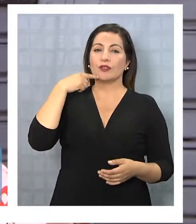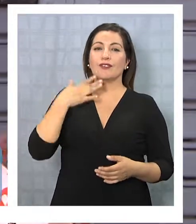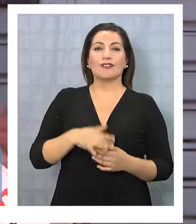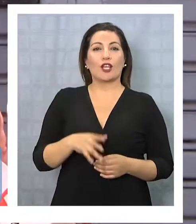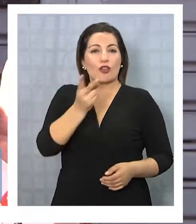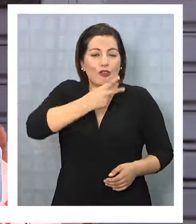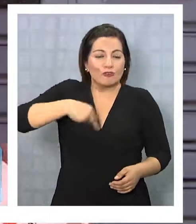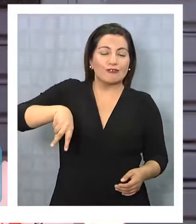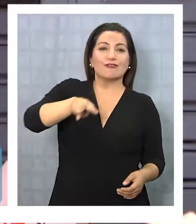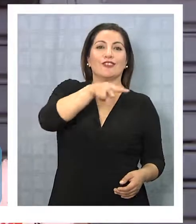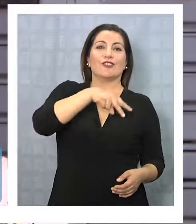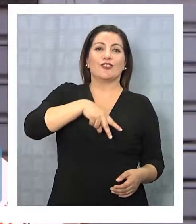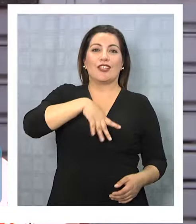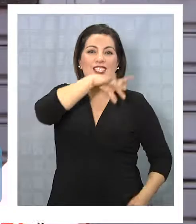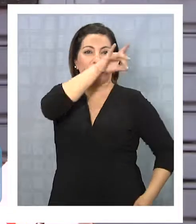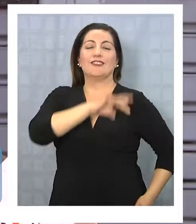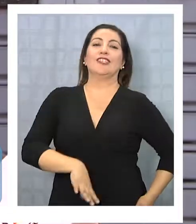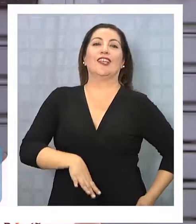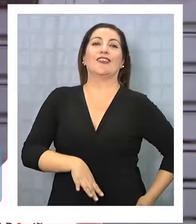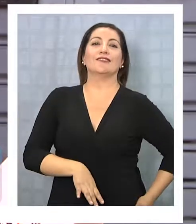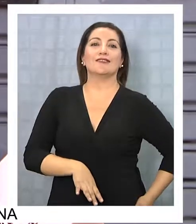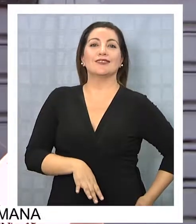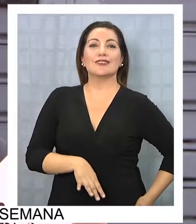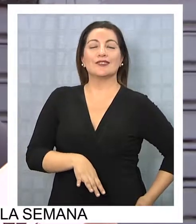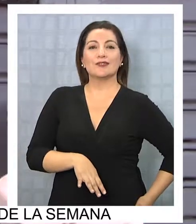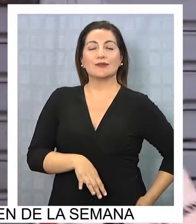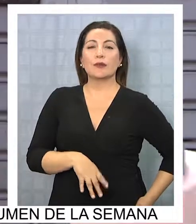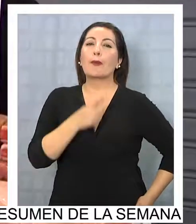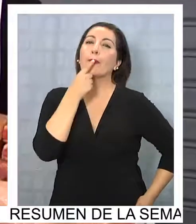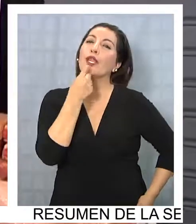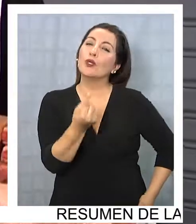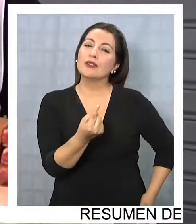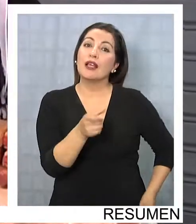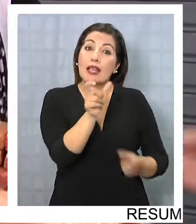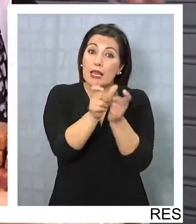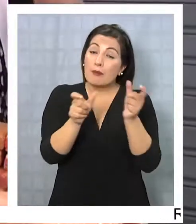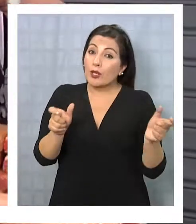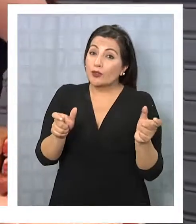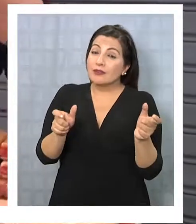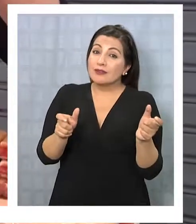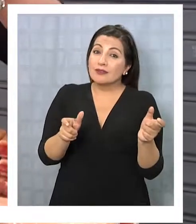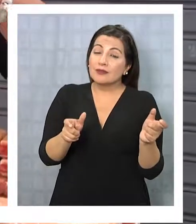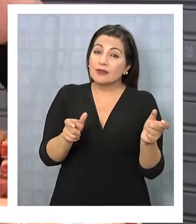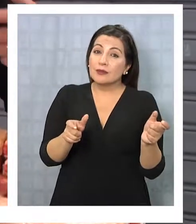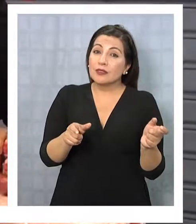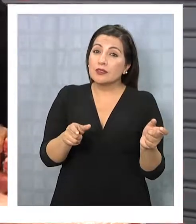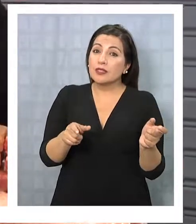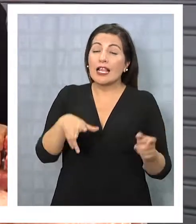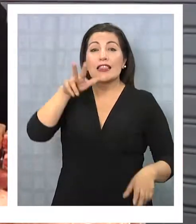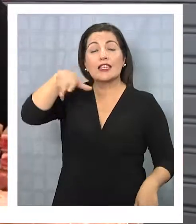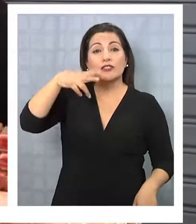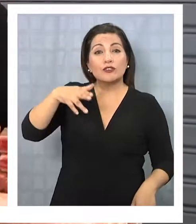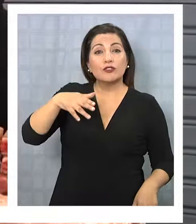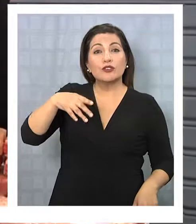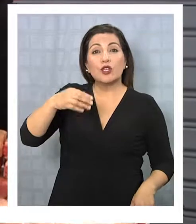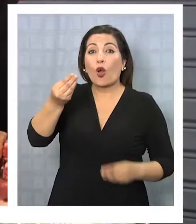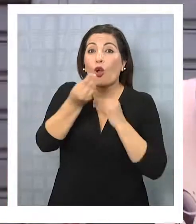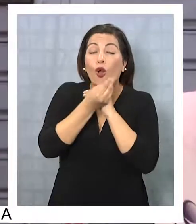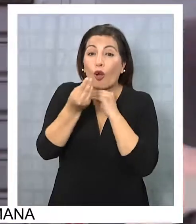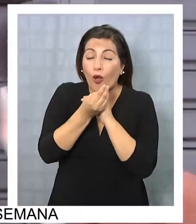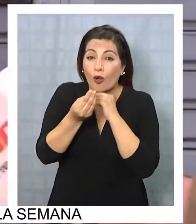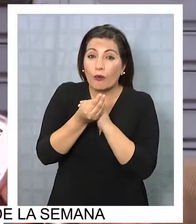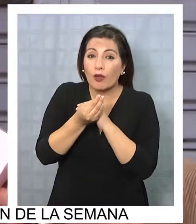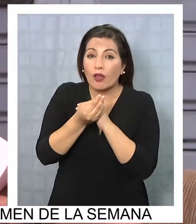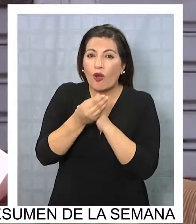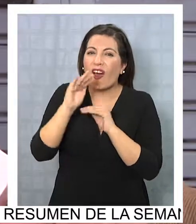nuestra tierra. Oiga, ¿la gente en el 18 consume un poco más de dulces típicos o